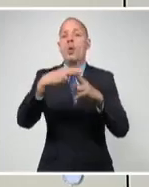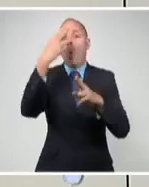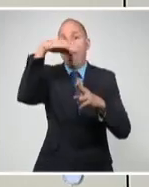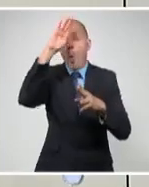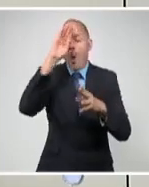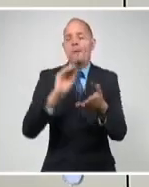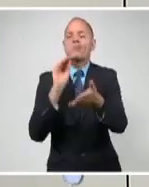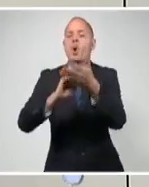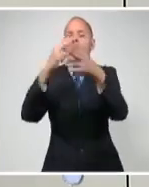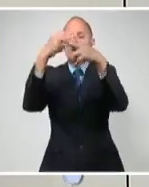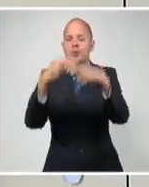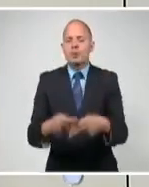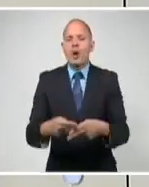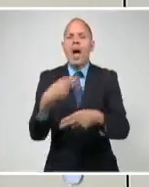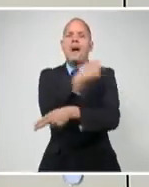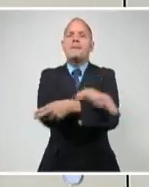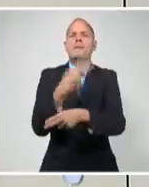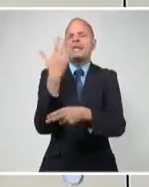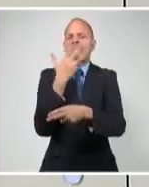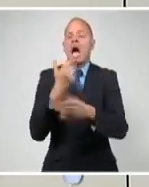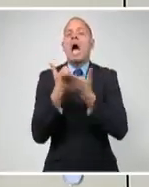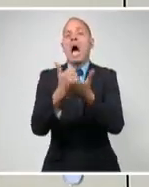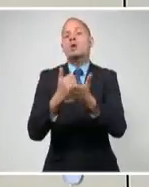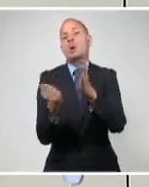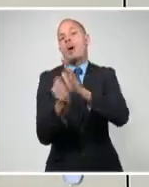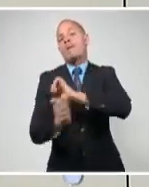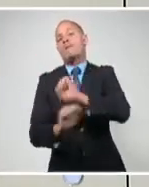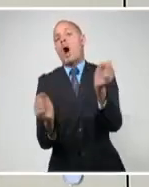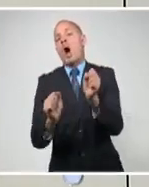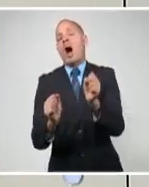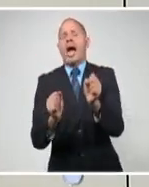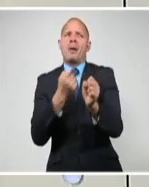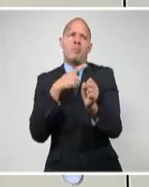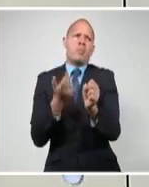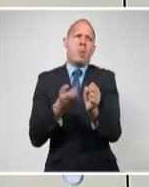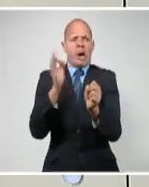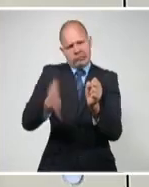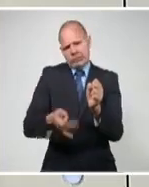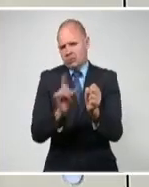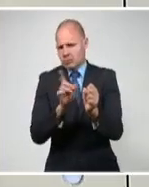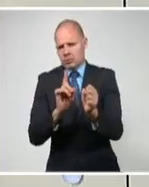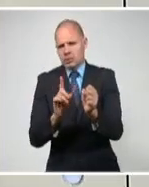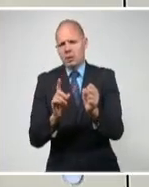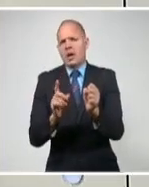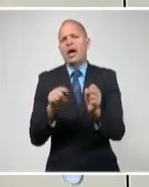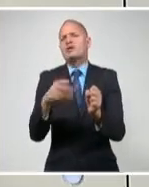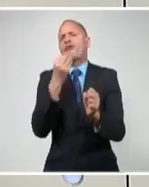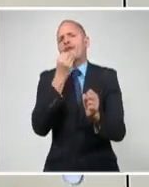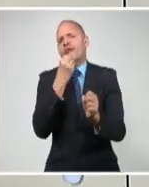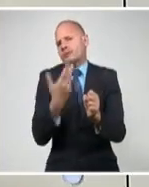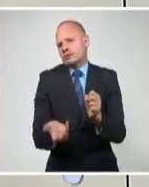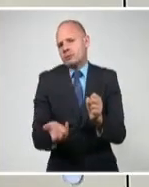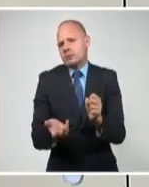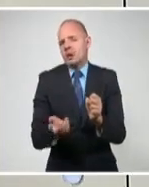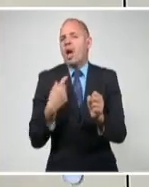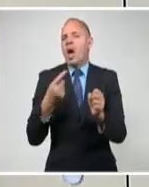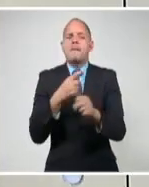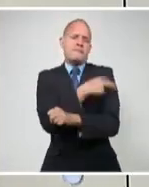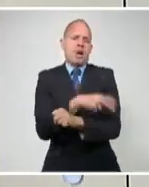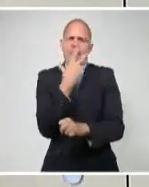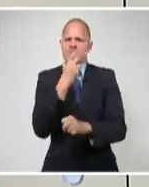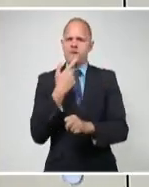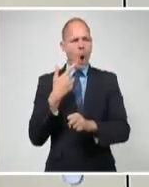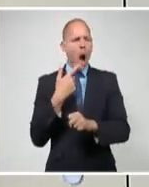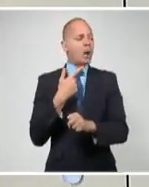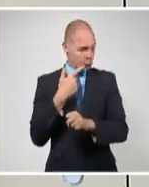terrorismo. Una lista que se inventan para poner a países que no les gustan porque no hacen lo que se dicta desde Washington. La